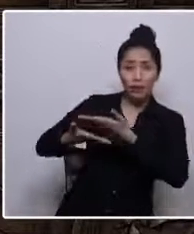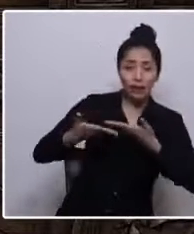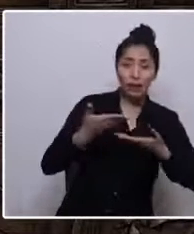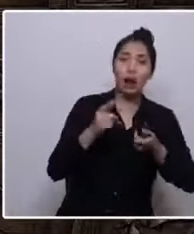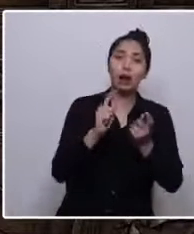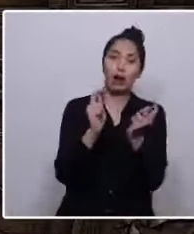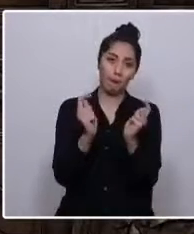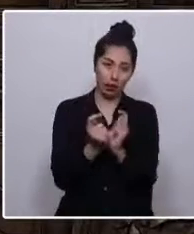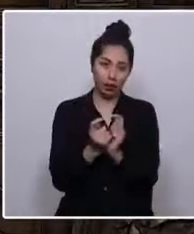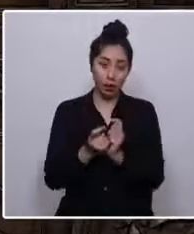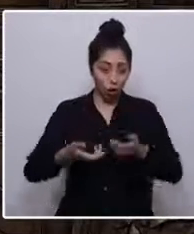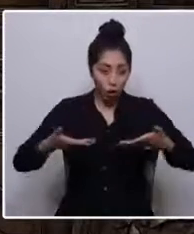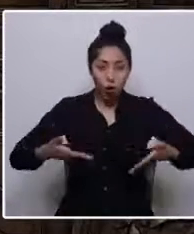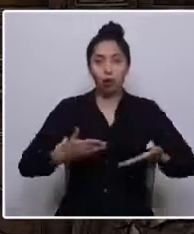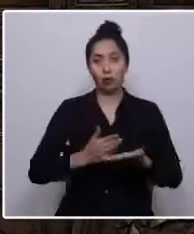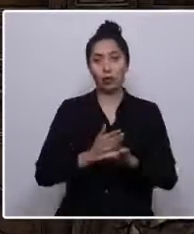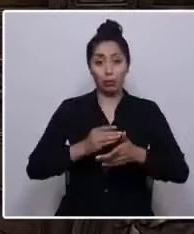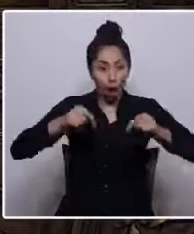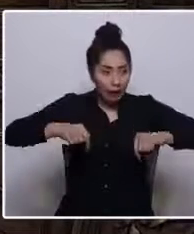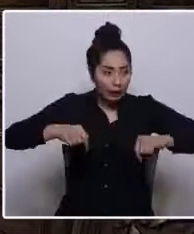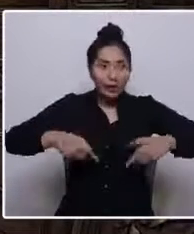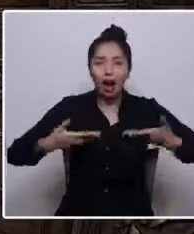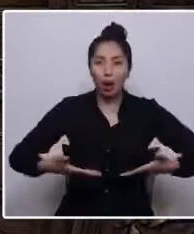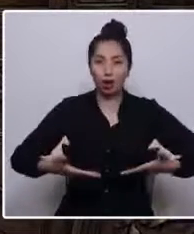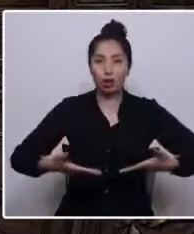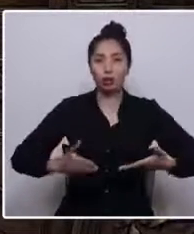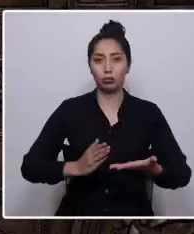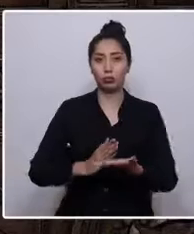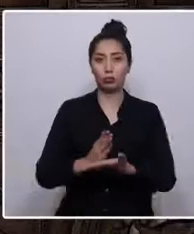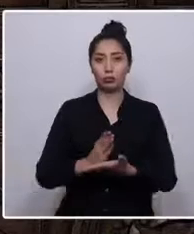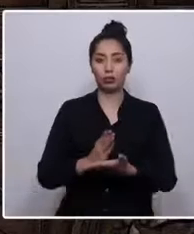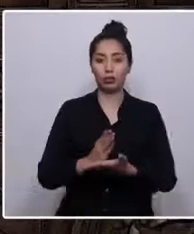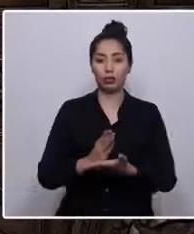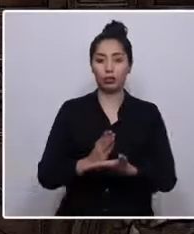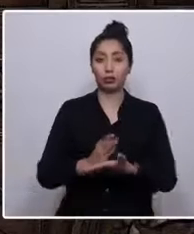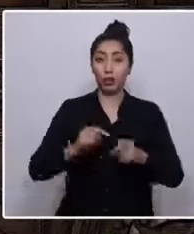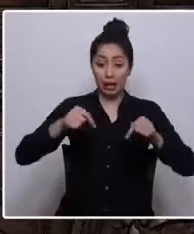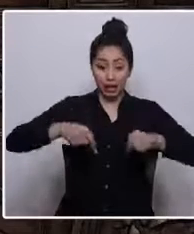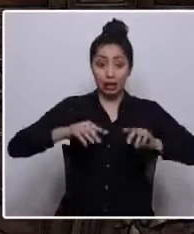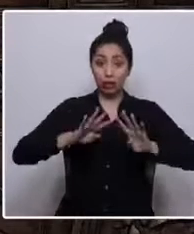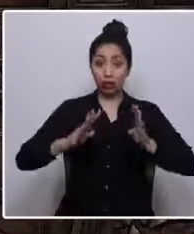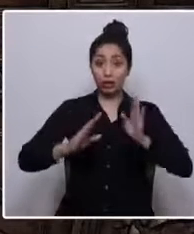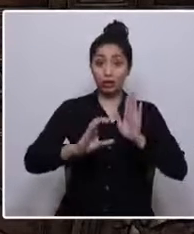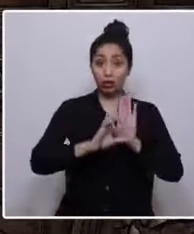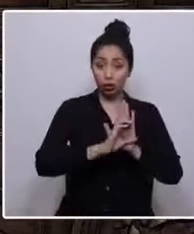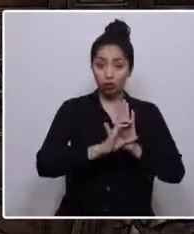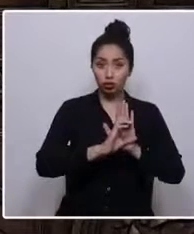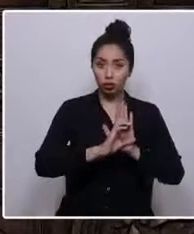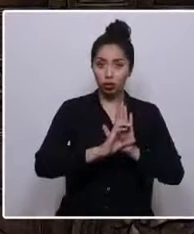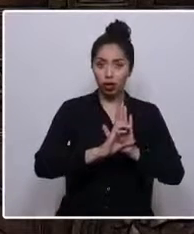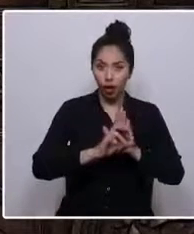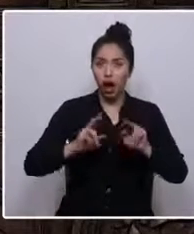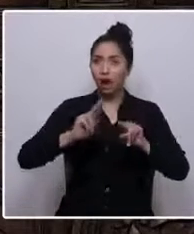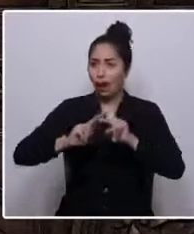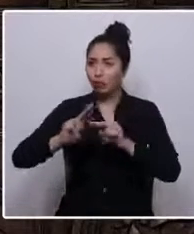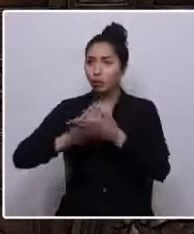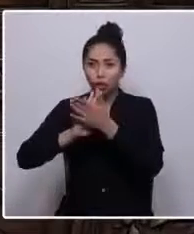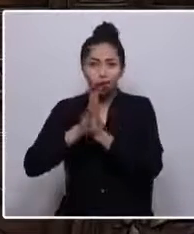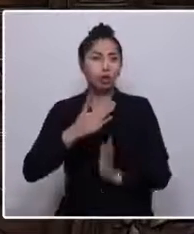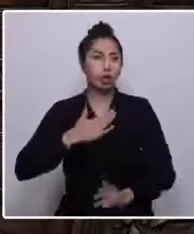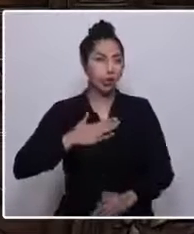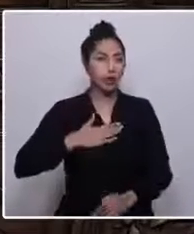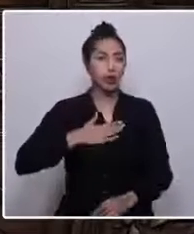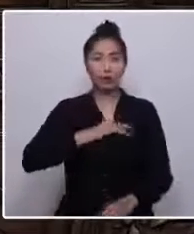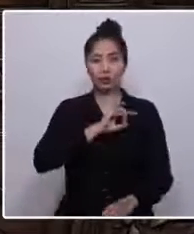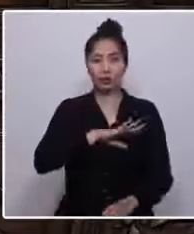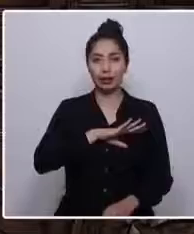hoy, aquí, ahora. Hagamos en esta convención constitucional lo que deseamos para Chile. Muchas gracias.